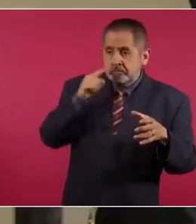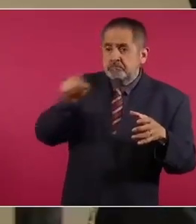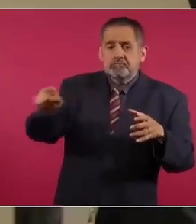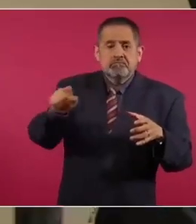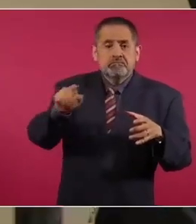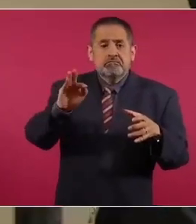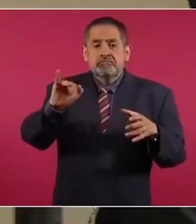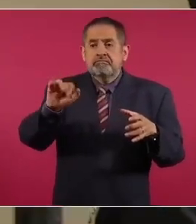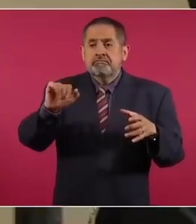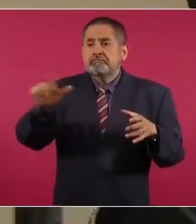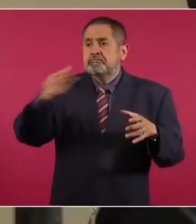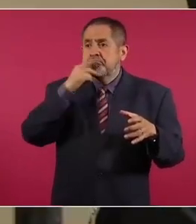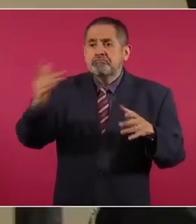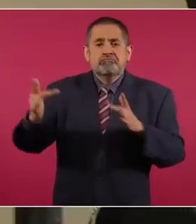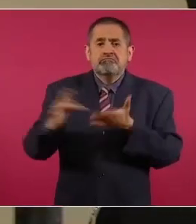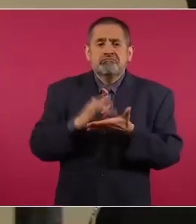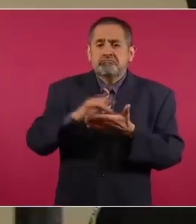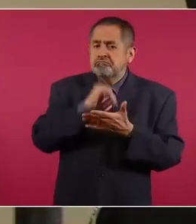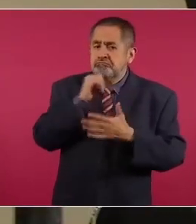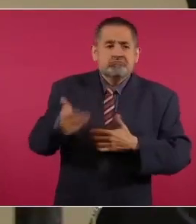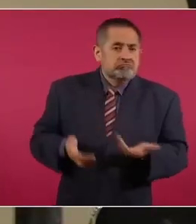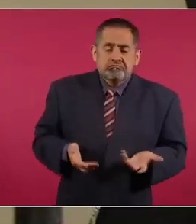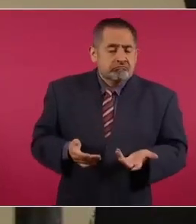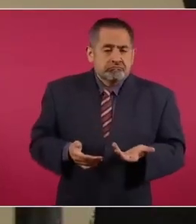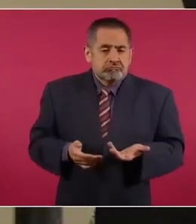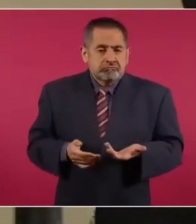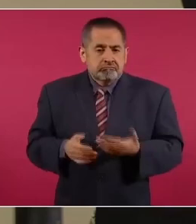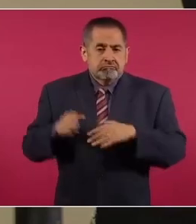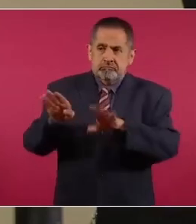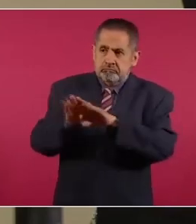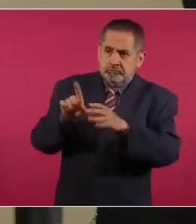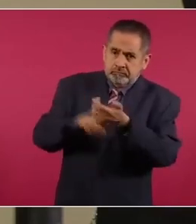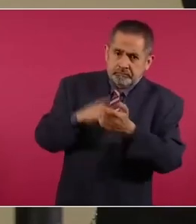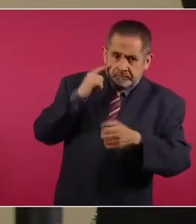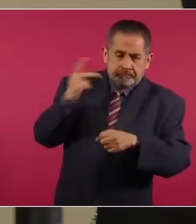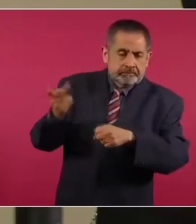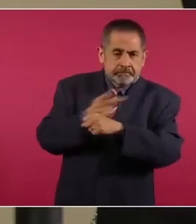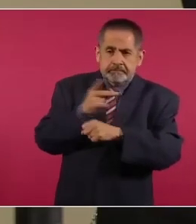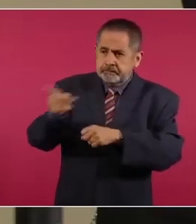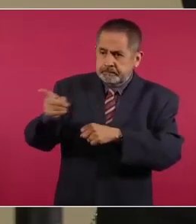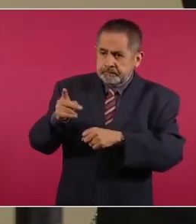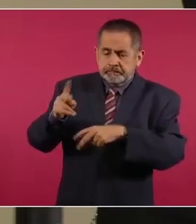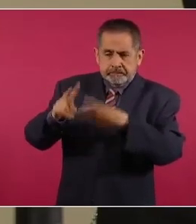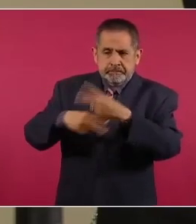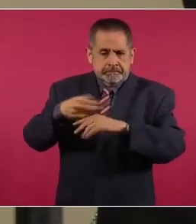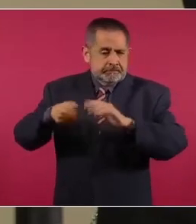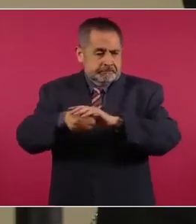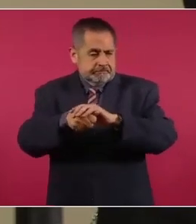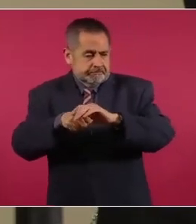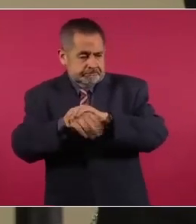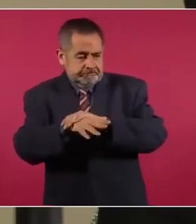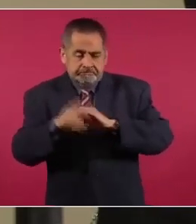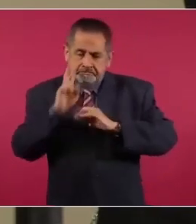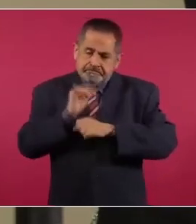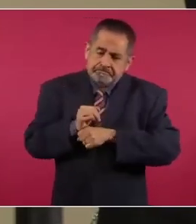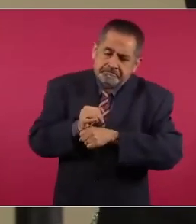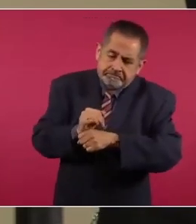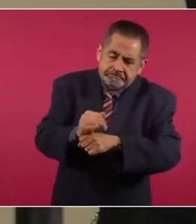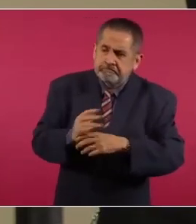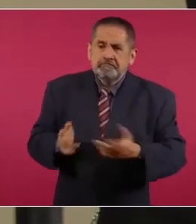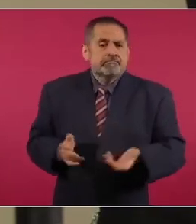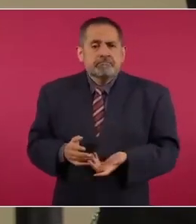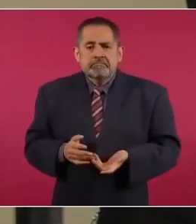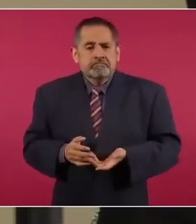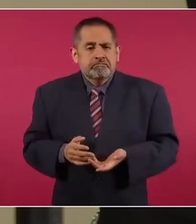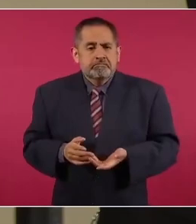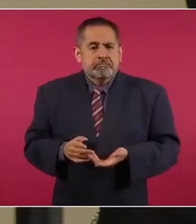fiscal. Hubo también una auditoría sorpresiva a la unidad del caso Ayotzinapa justo después del